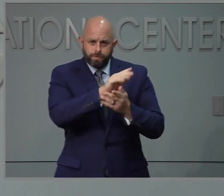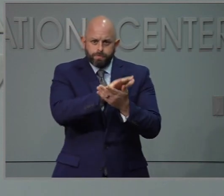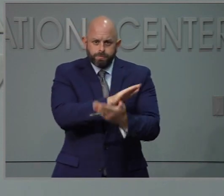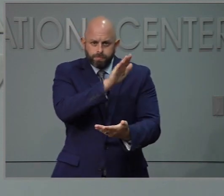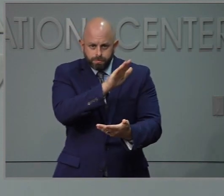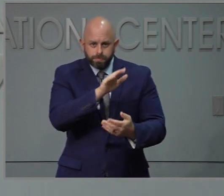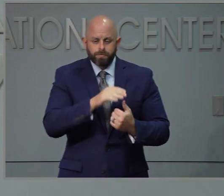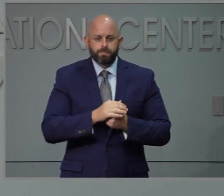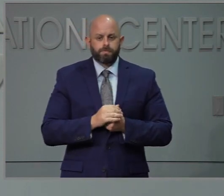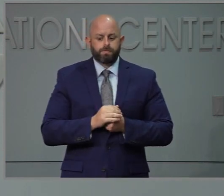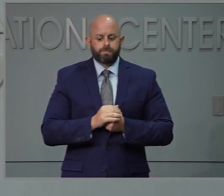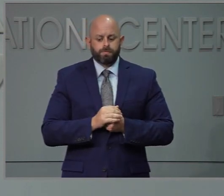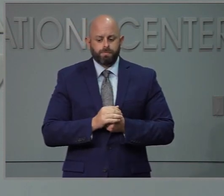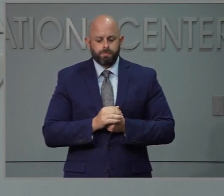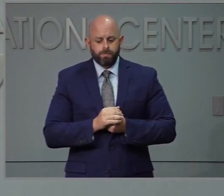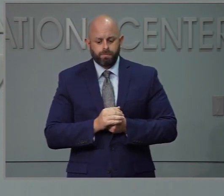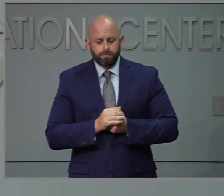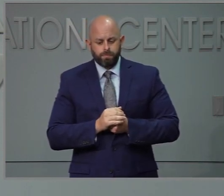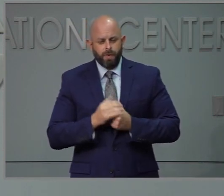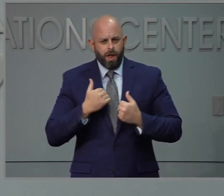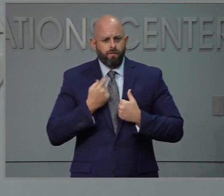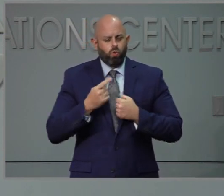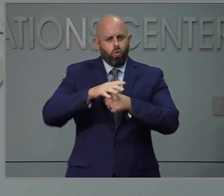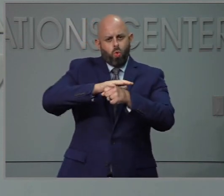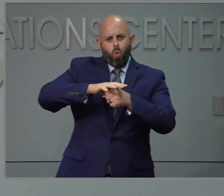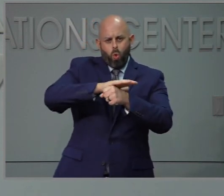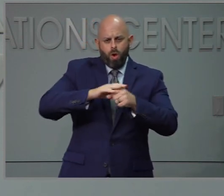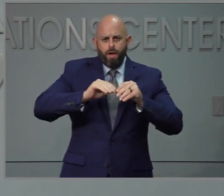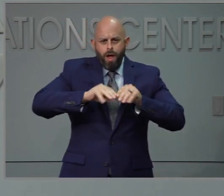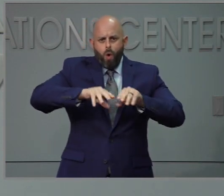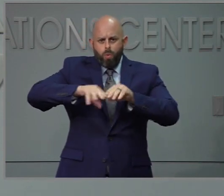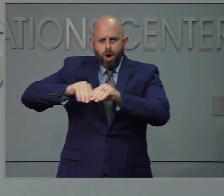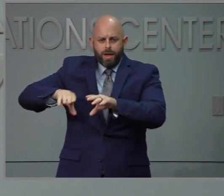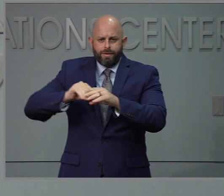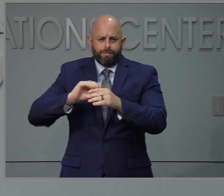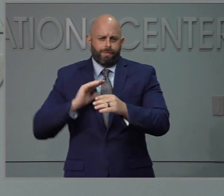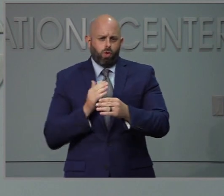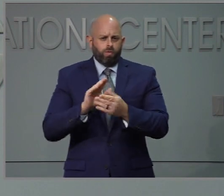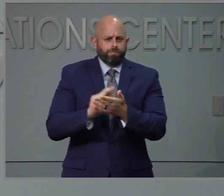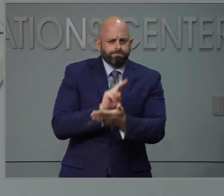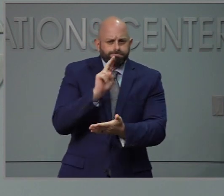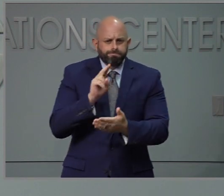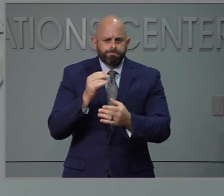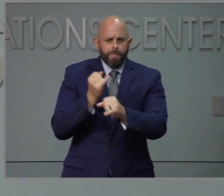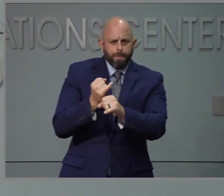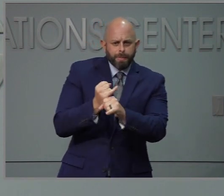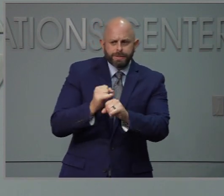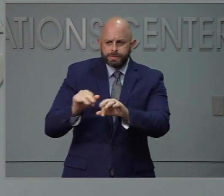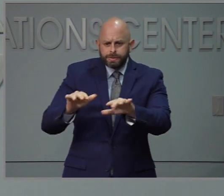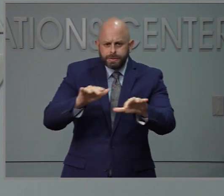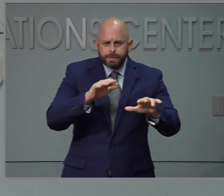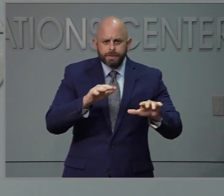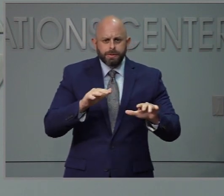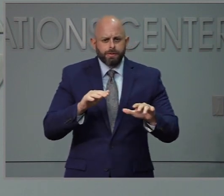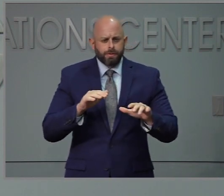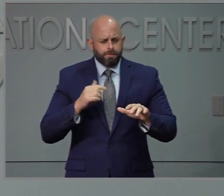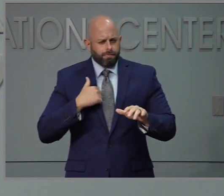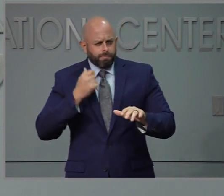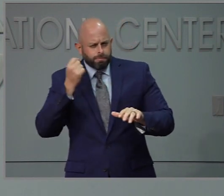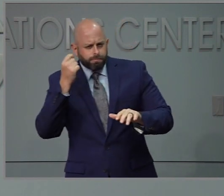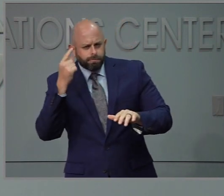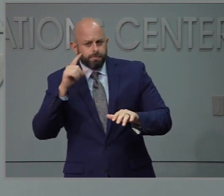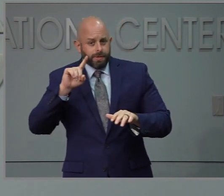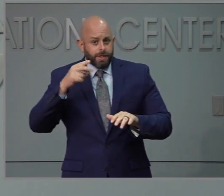tenemos instituciones. Si yo entiendo pero ha habido brotes y entiendo que el Departamento de Salud ha